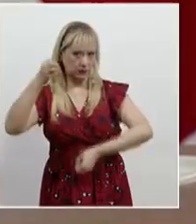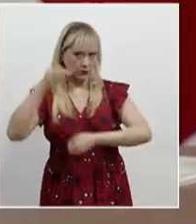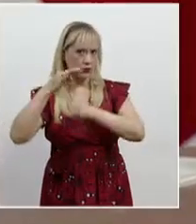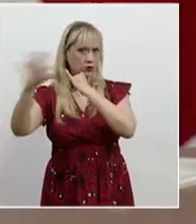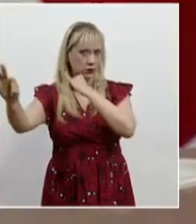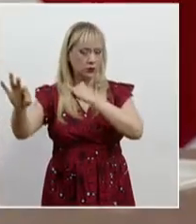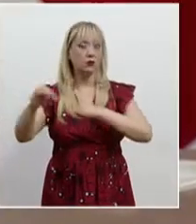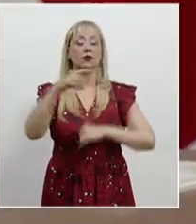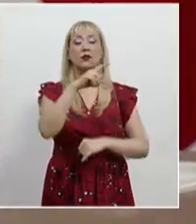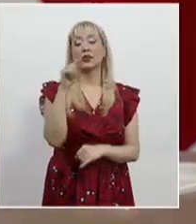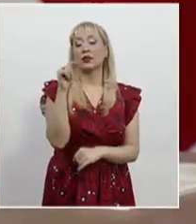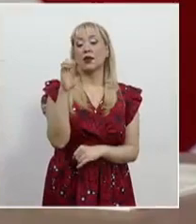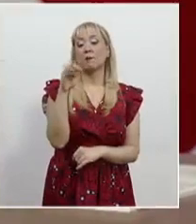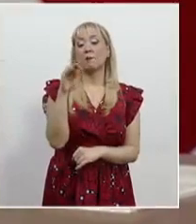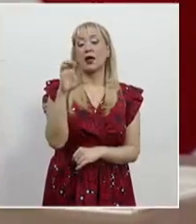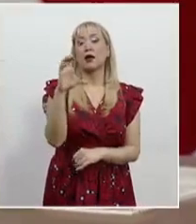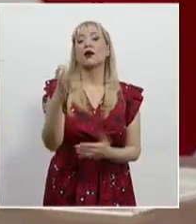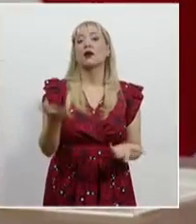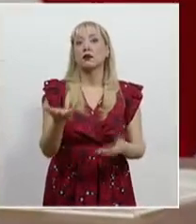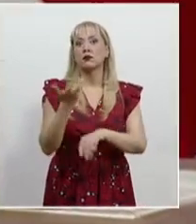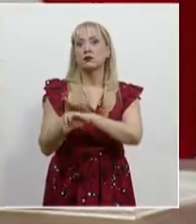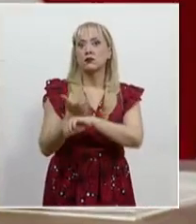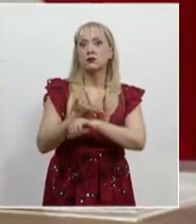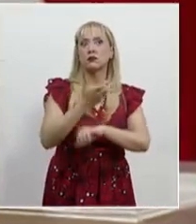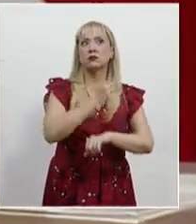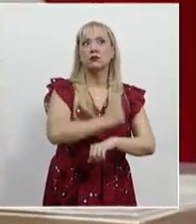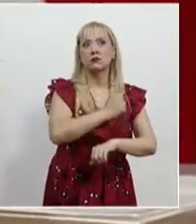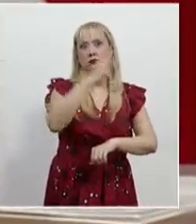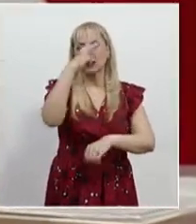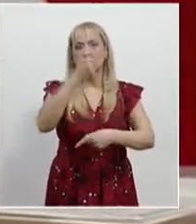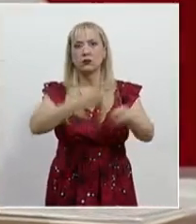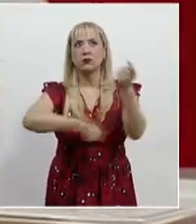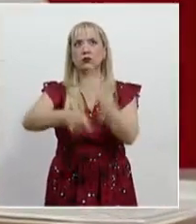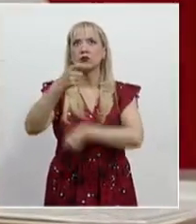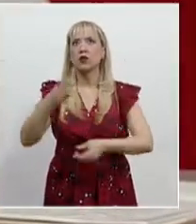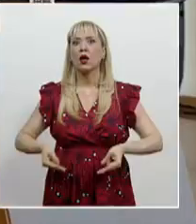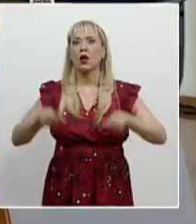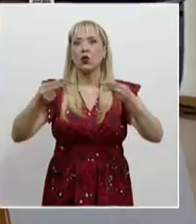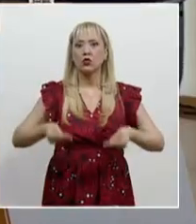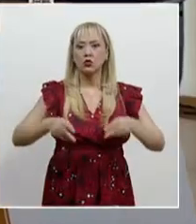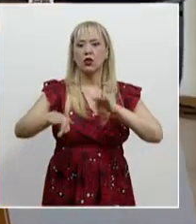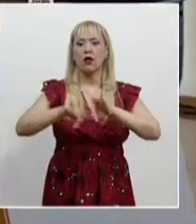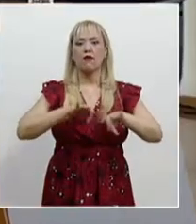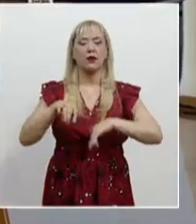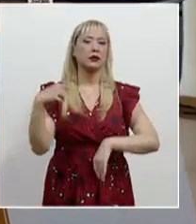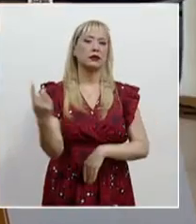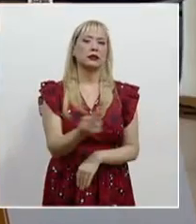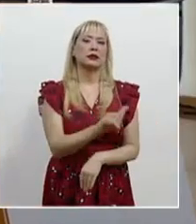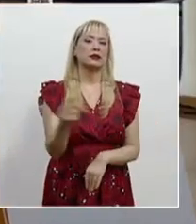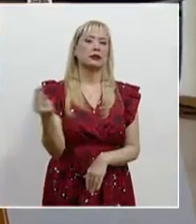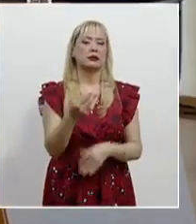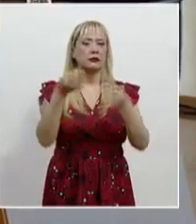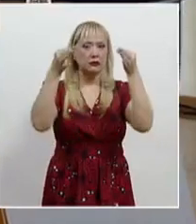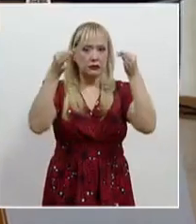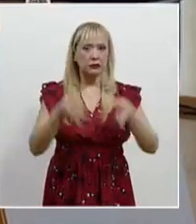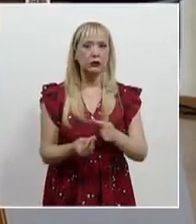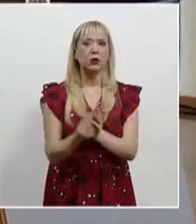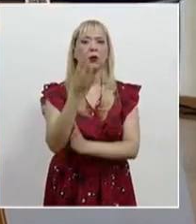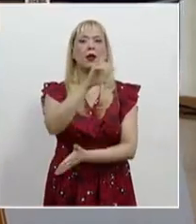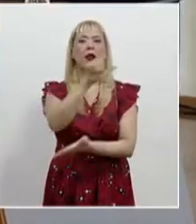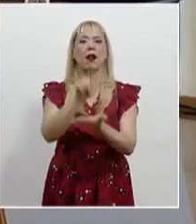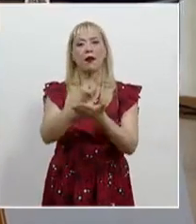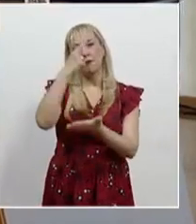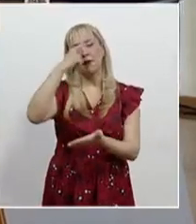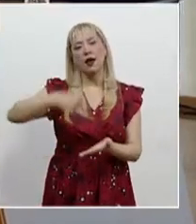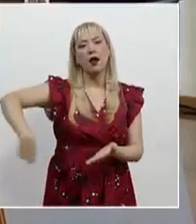trabajadores, agregó que en un contexto complejo de desigualdad económica y social en el país, la misión es la de garantizar